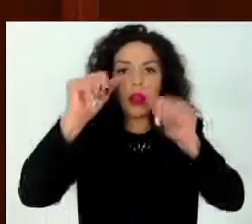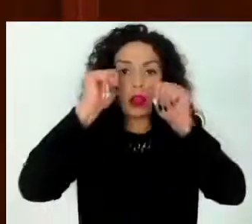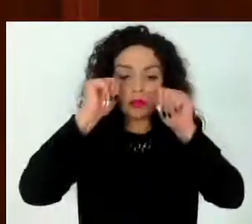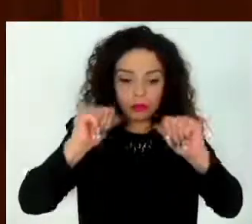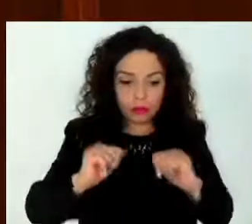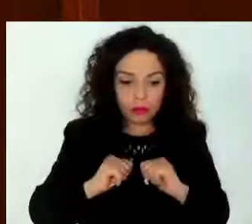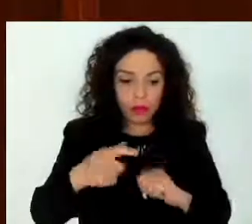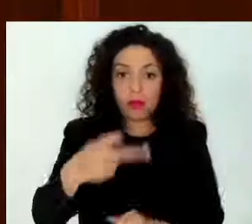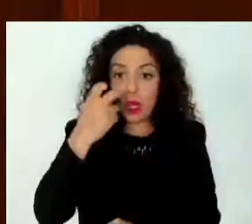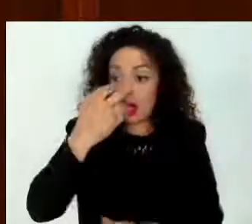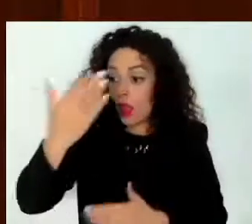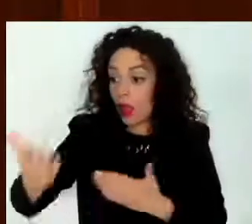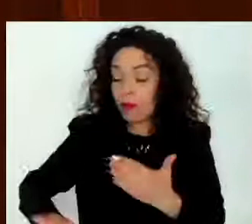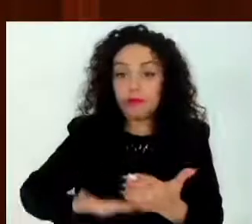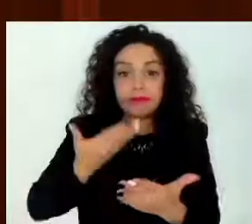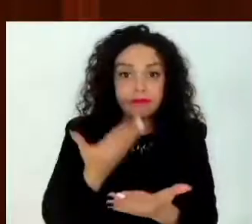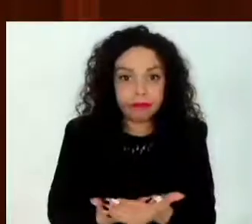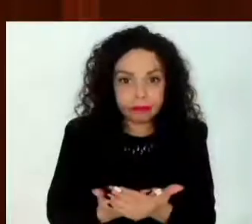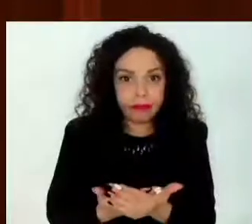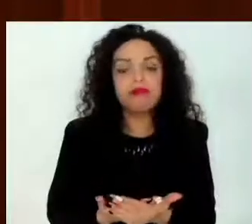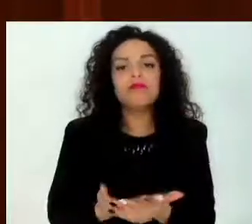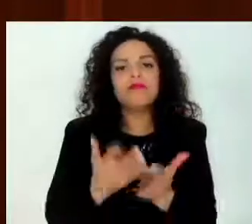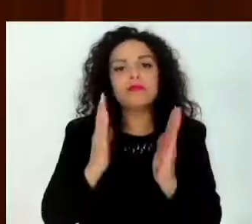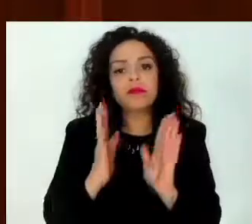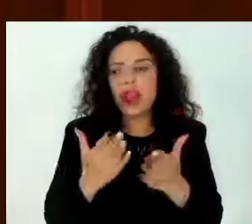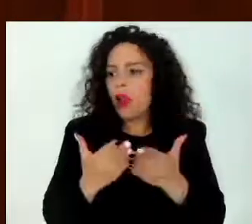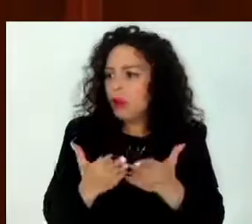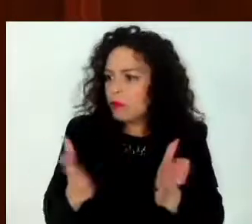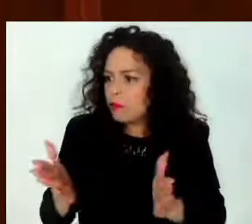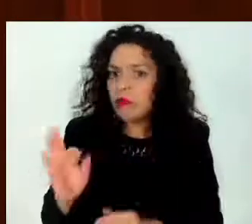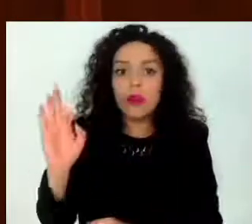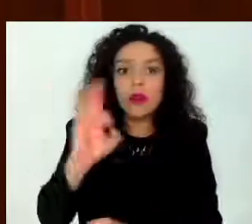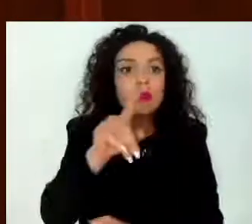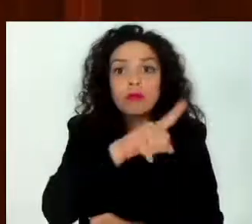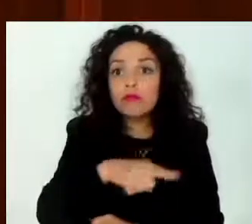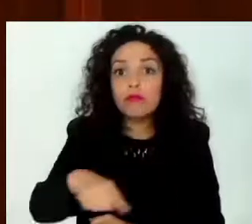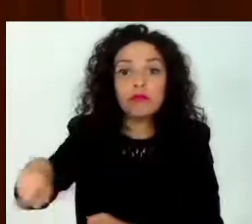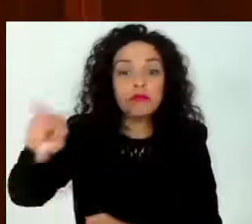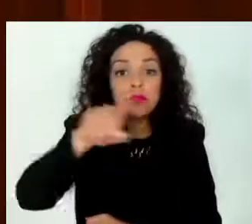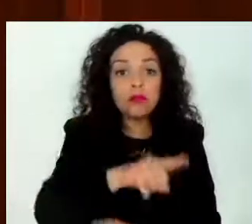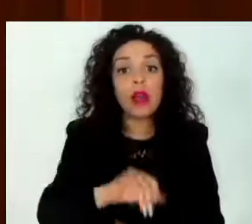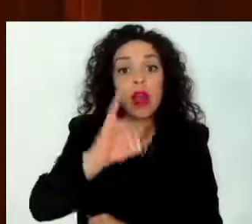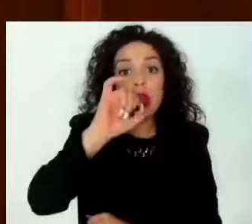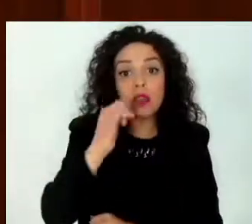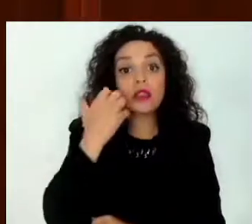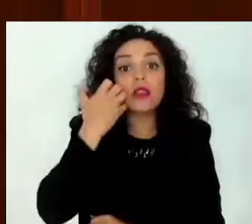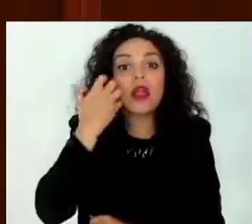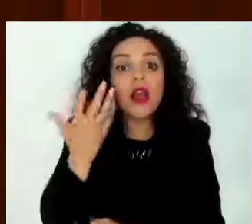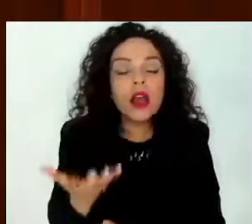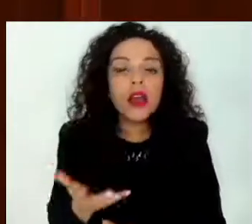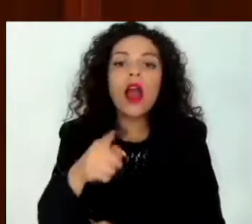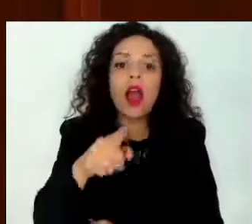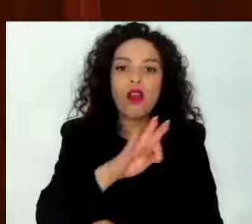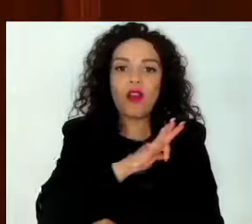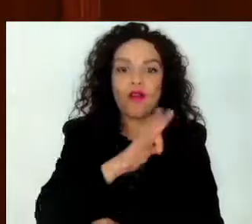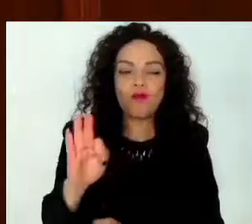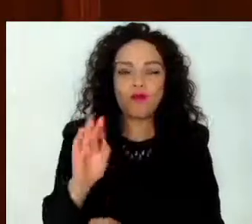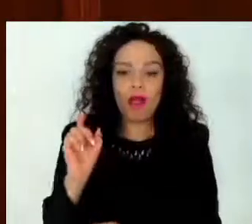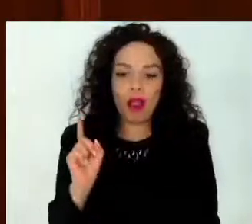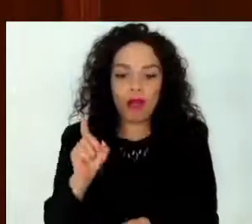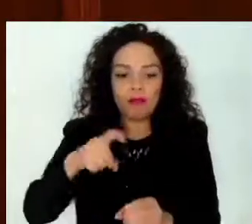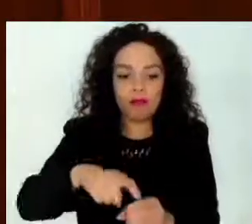de manera fraterna puedan adherirse o sumarse a esta iniciativa